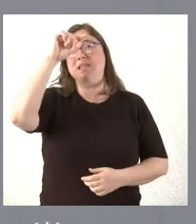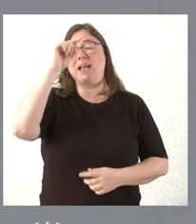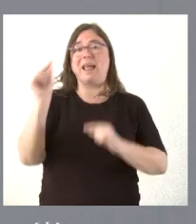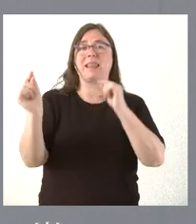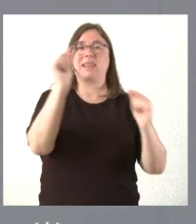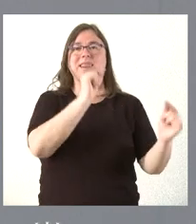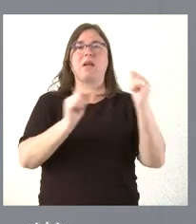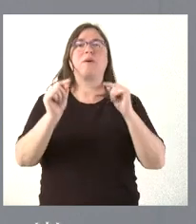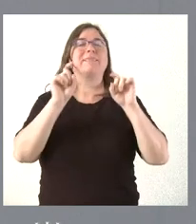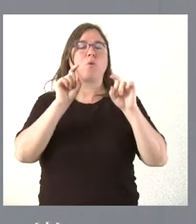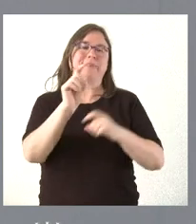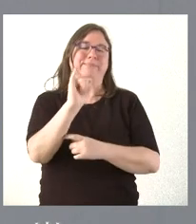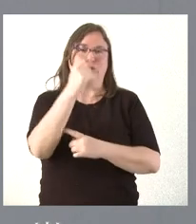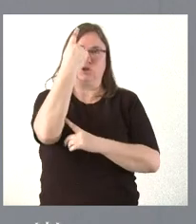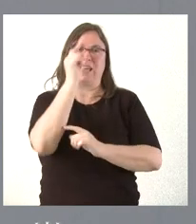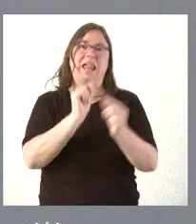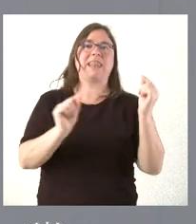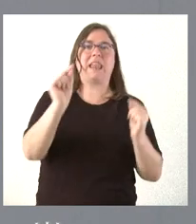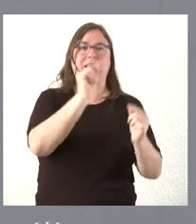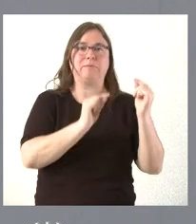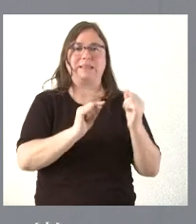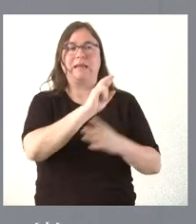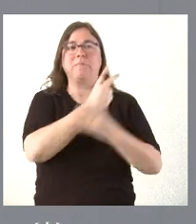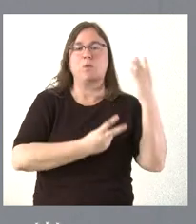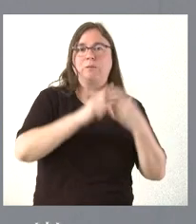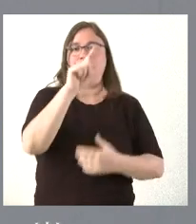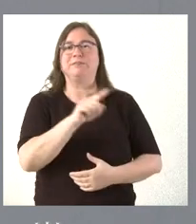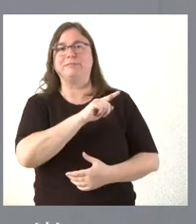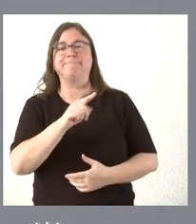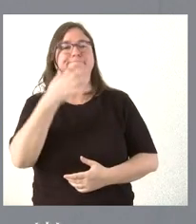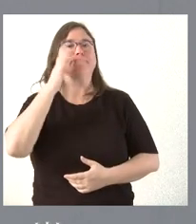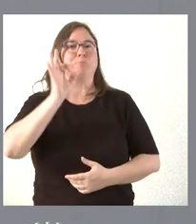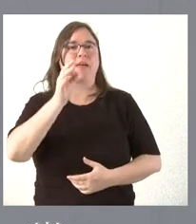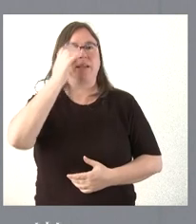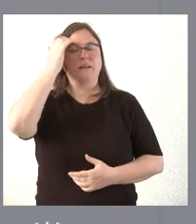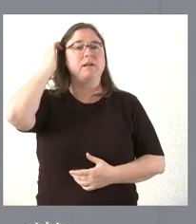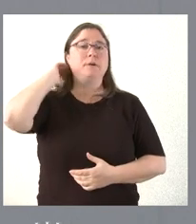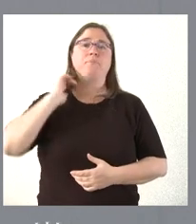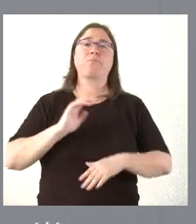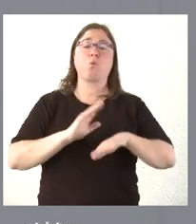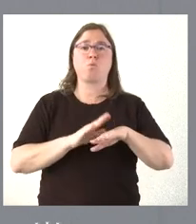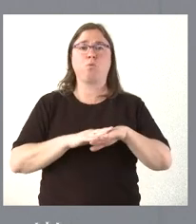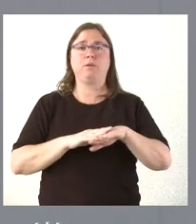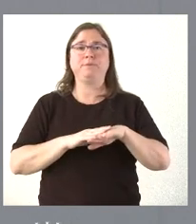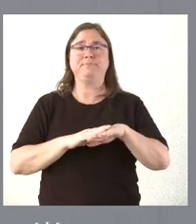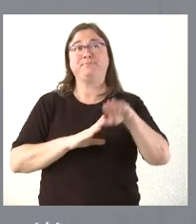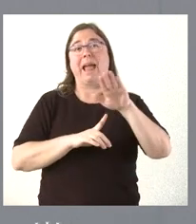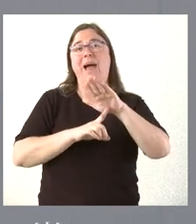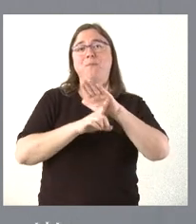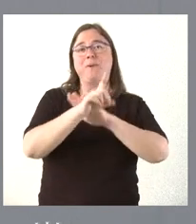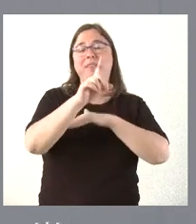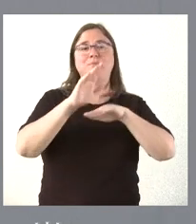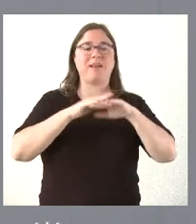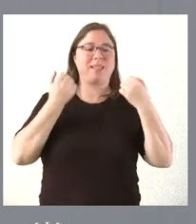educativo existe este debate en que es cierto que el avance hacia la